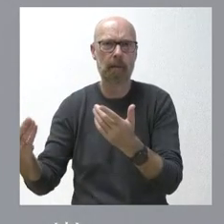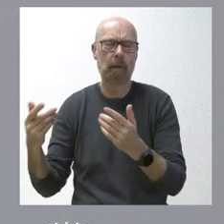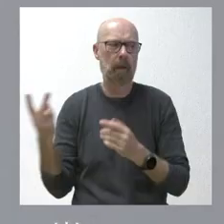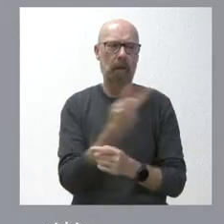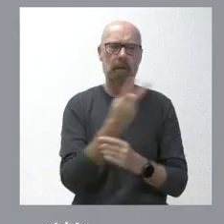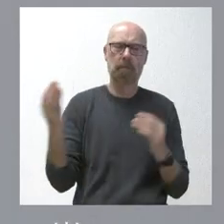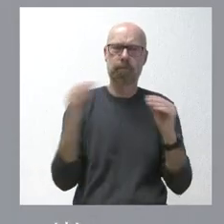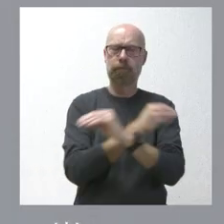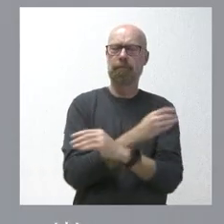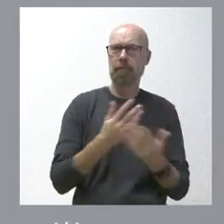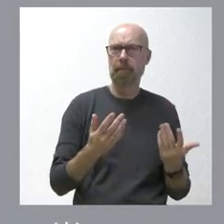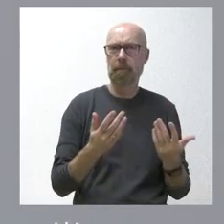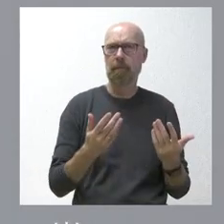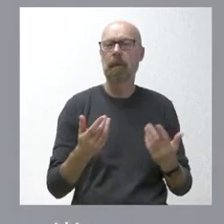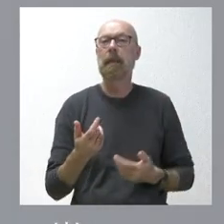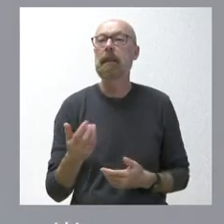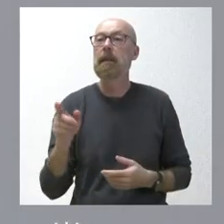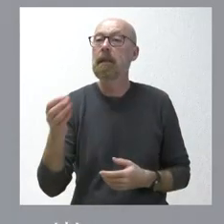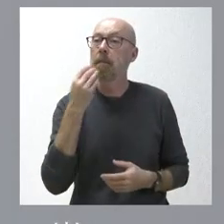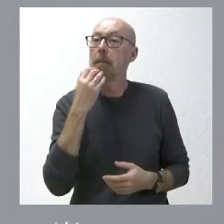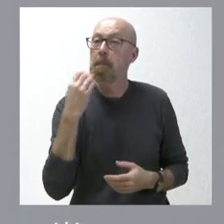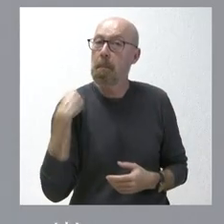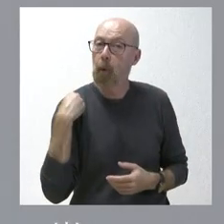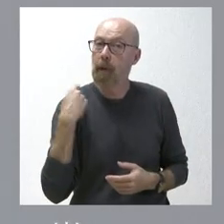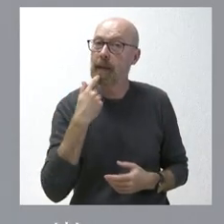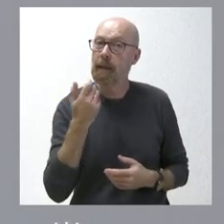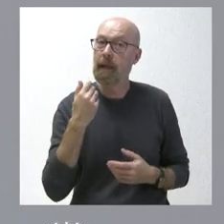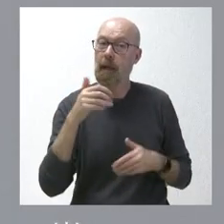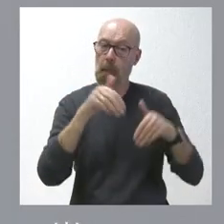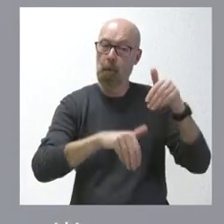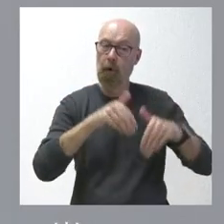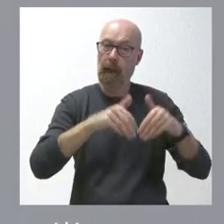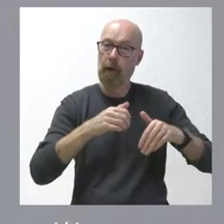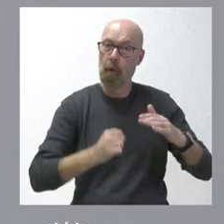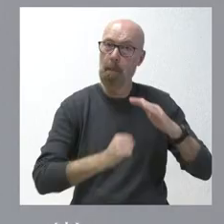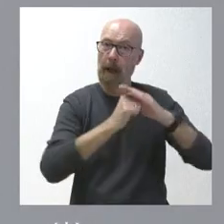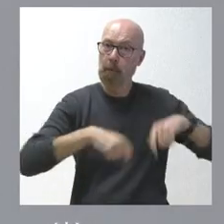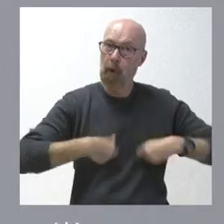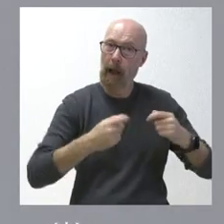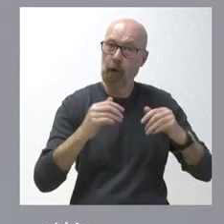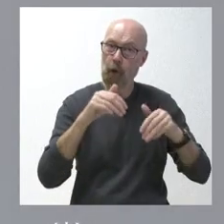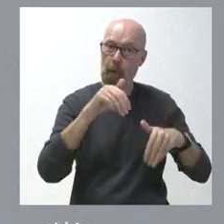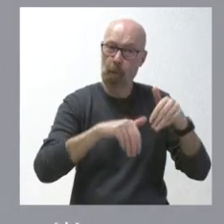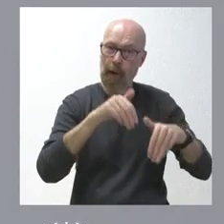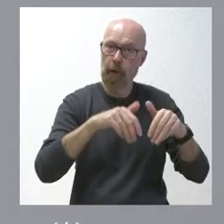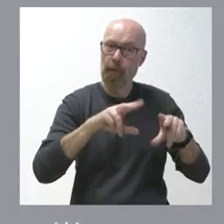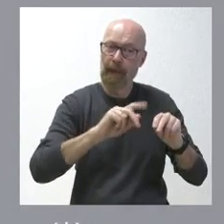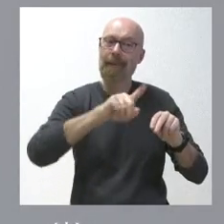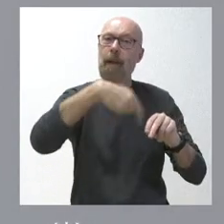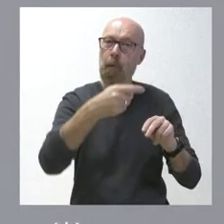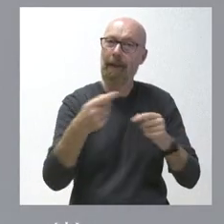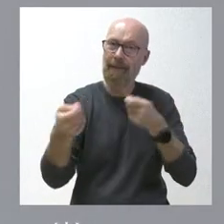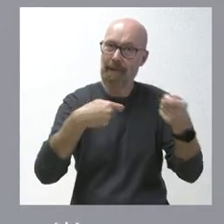León. Si usted me pregunta si después de la votación del techo de gasto nuestra intención es seguir dialogando, seguir acordando, seguir buscando